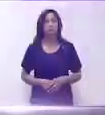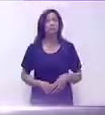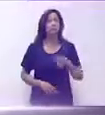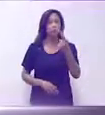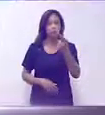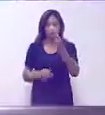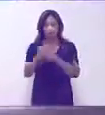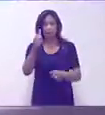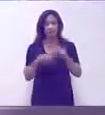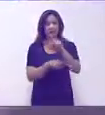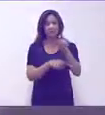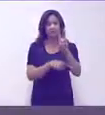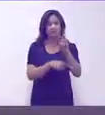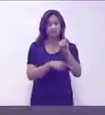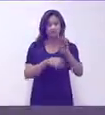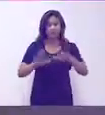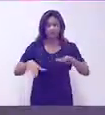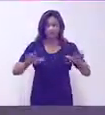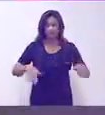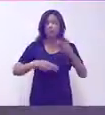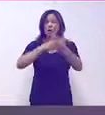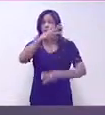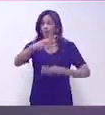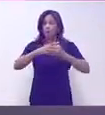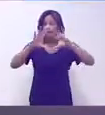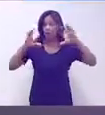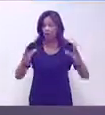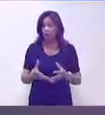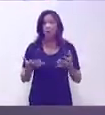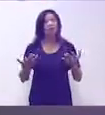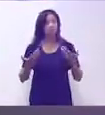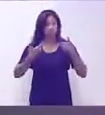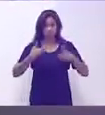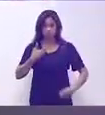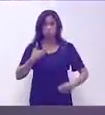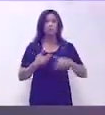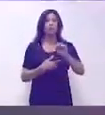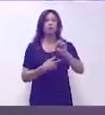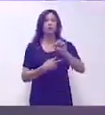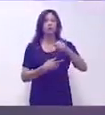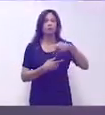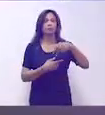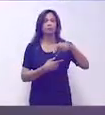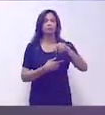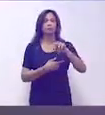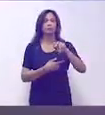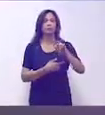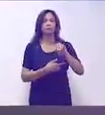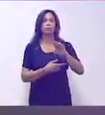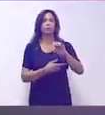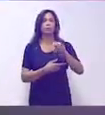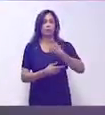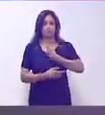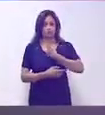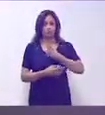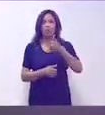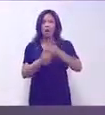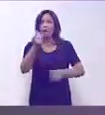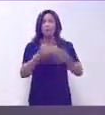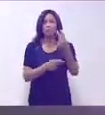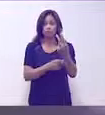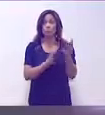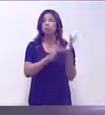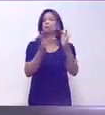Uno de cada 160 niños en el mundo presenta algún trastorno por el espectro autista. Por eso, cada 2 de abril